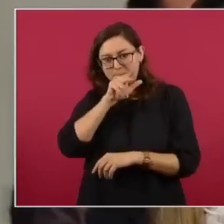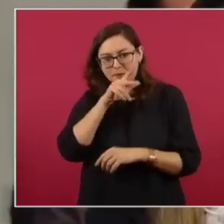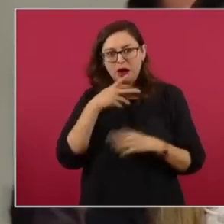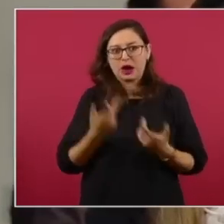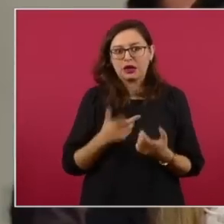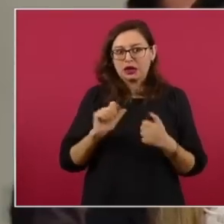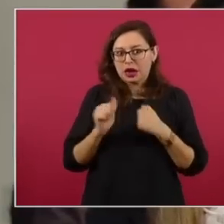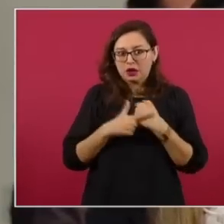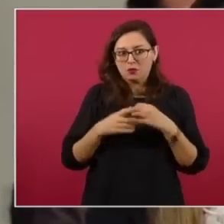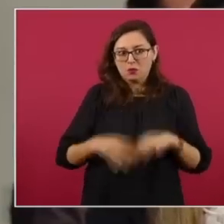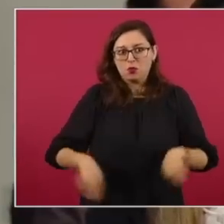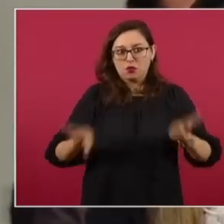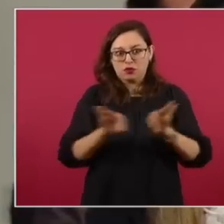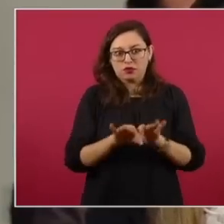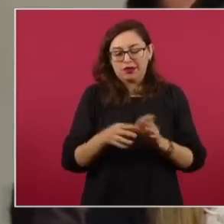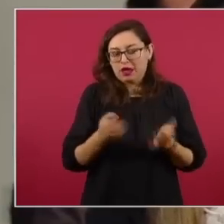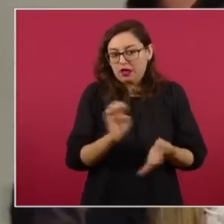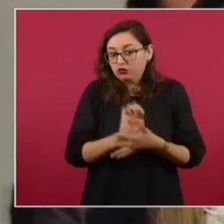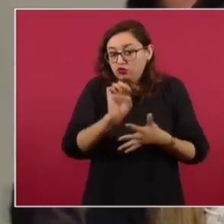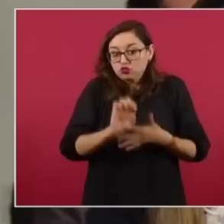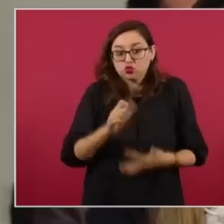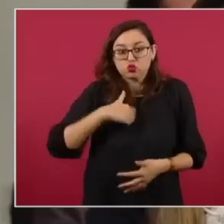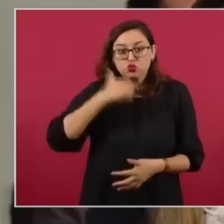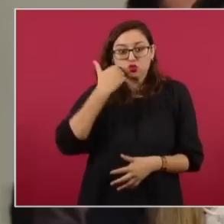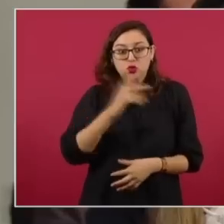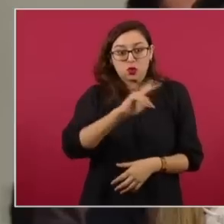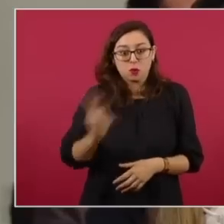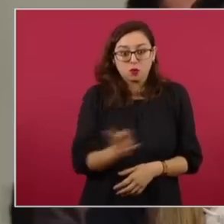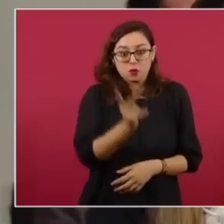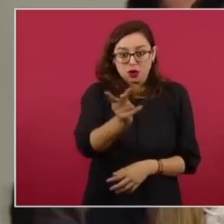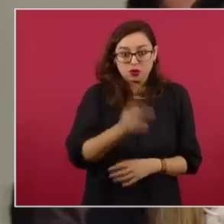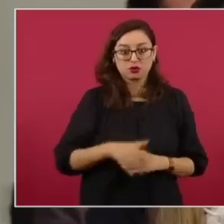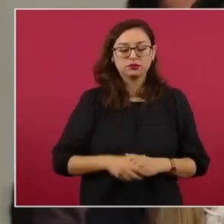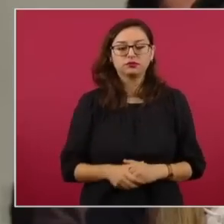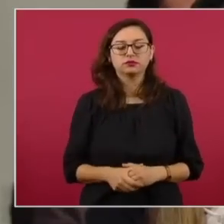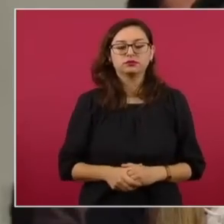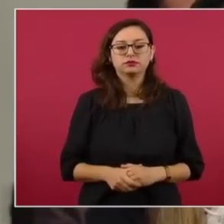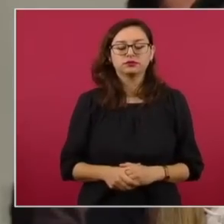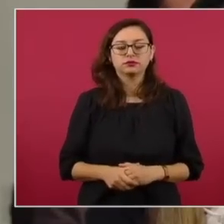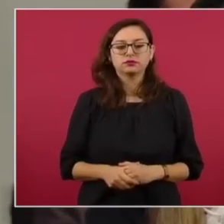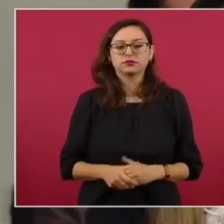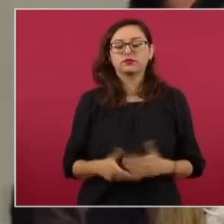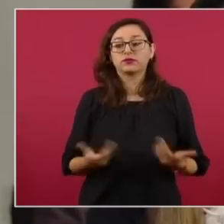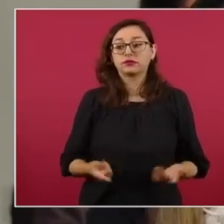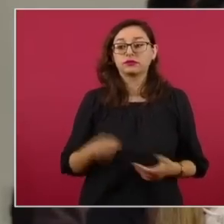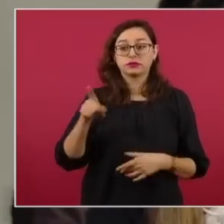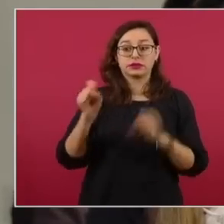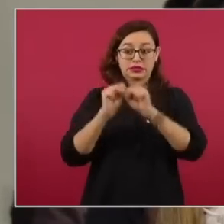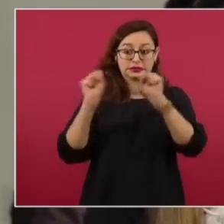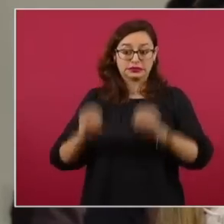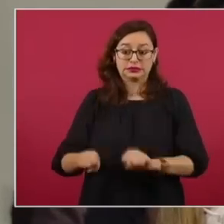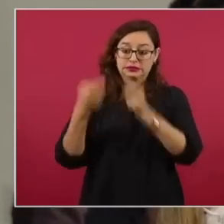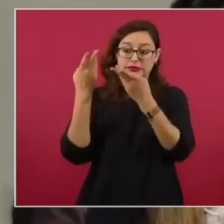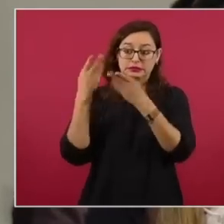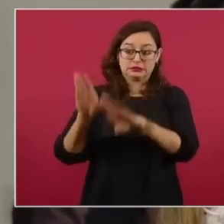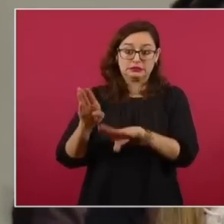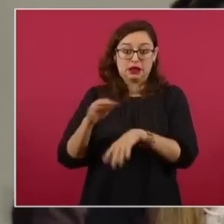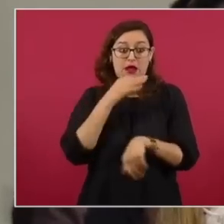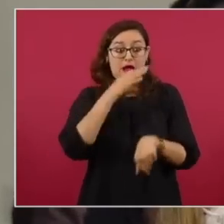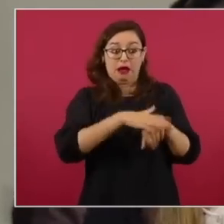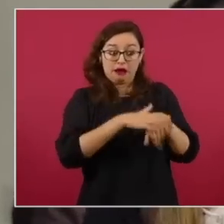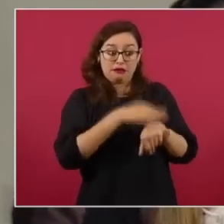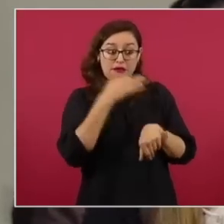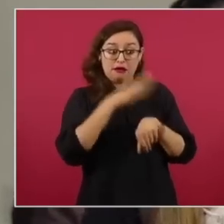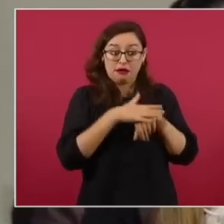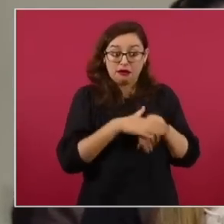relevantes. En ese sentido preguntar si han recibido alertas del sistema financiero de esta naturaleza